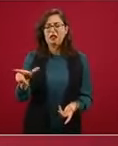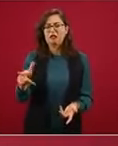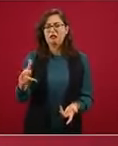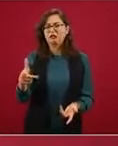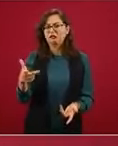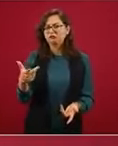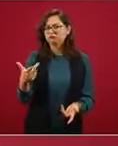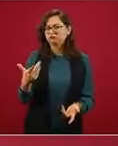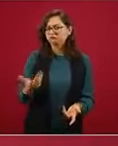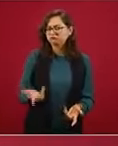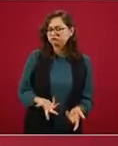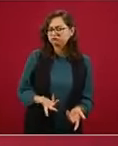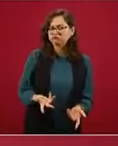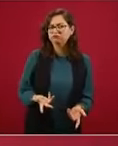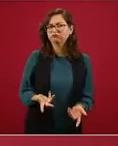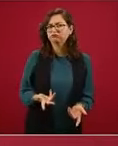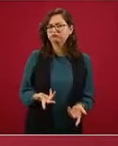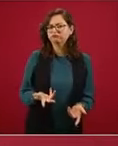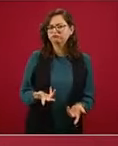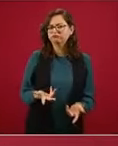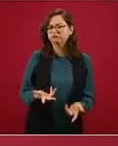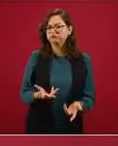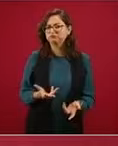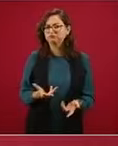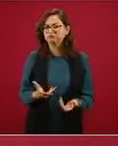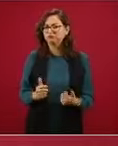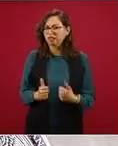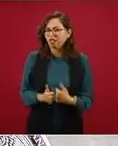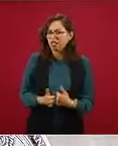jugarreta.